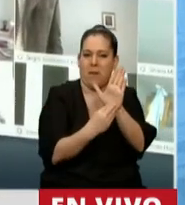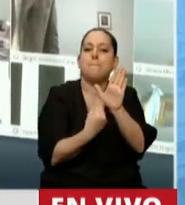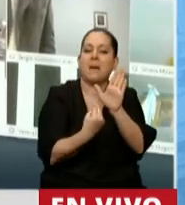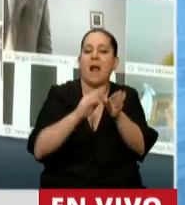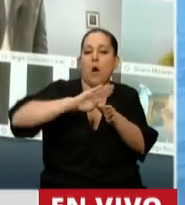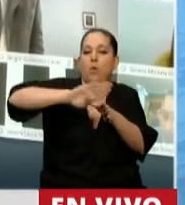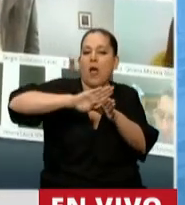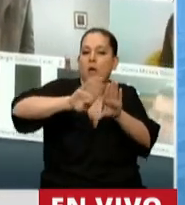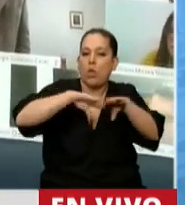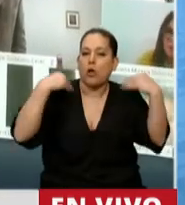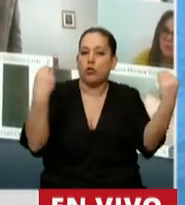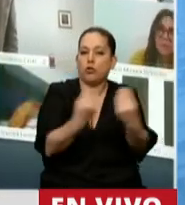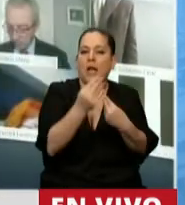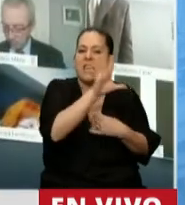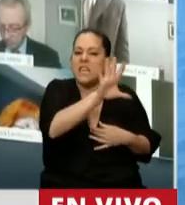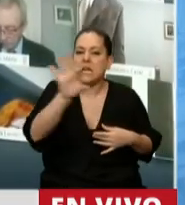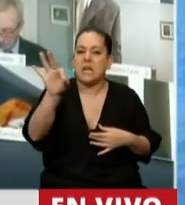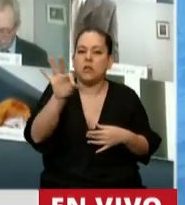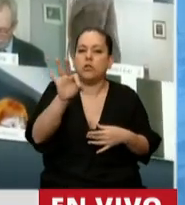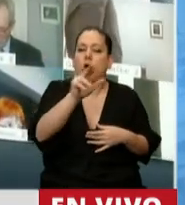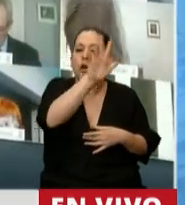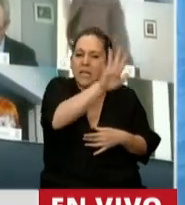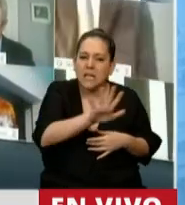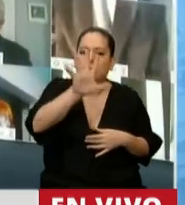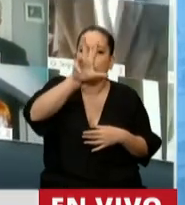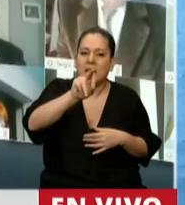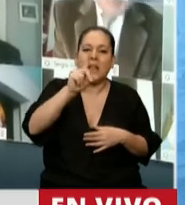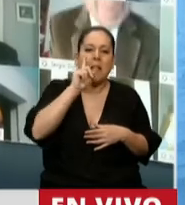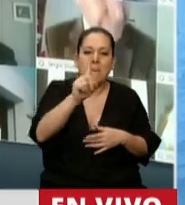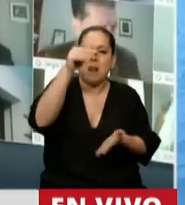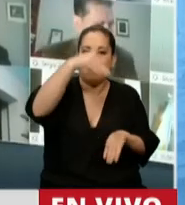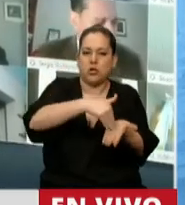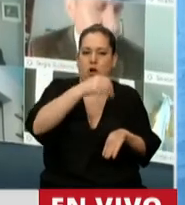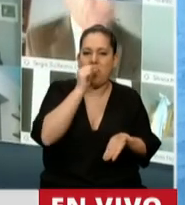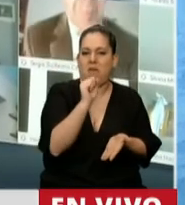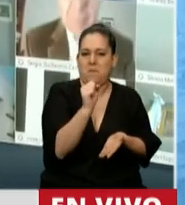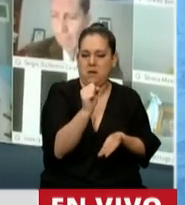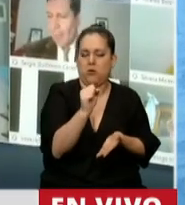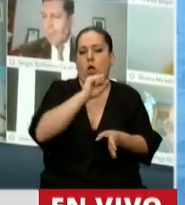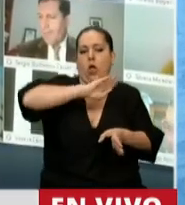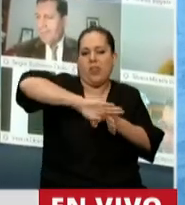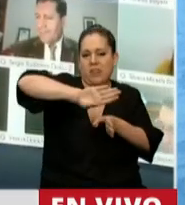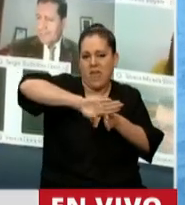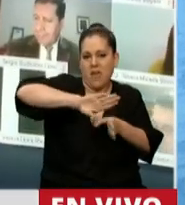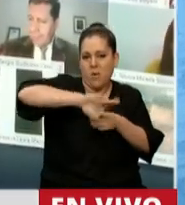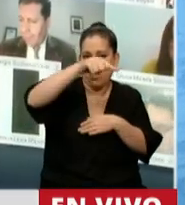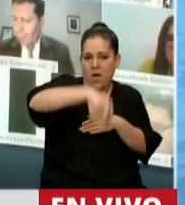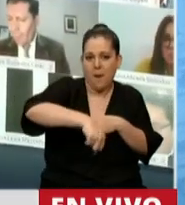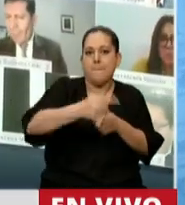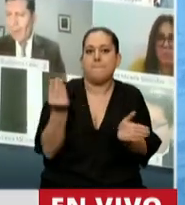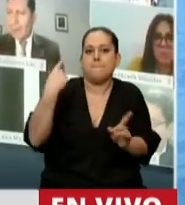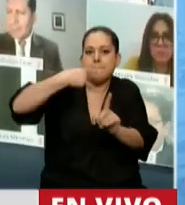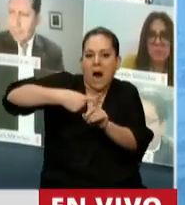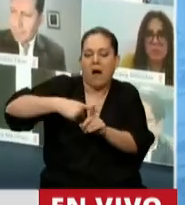deuda total de 530.000 millones de pesos entre las deudas corrientes más las que